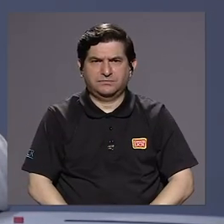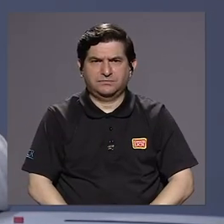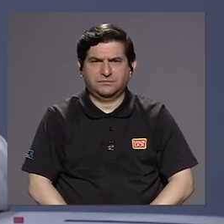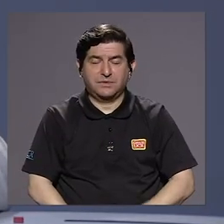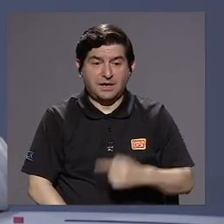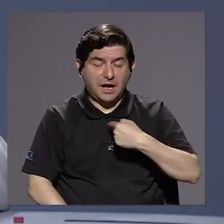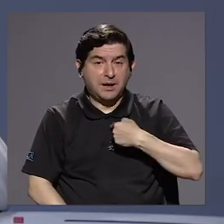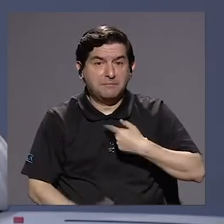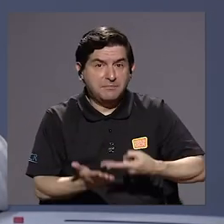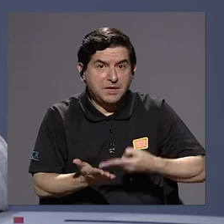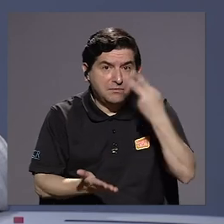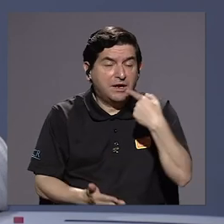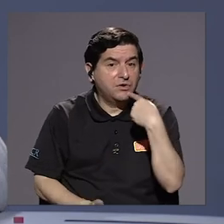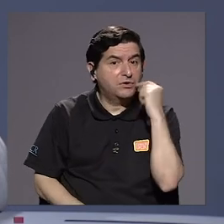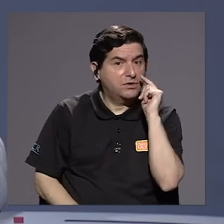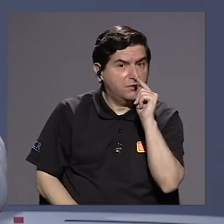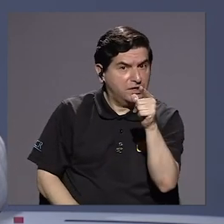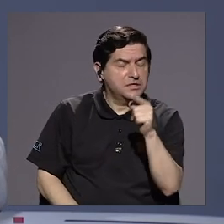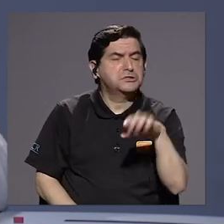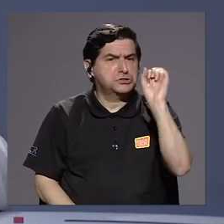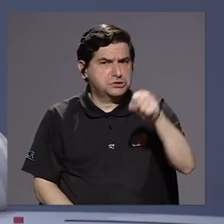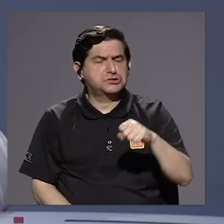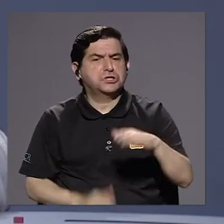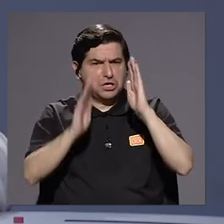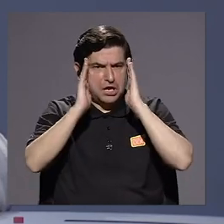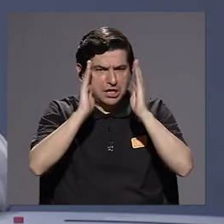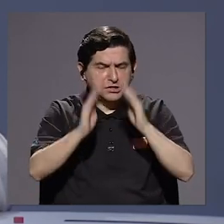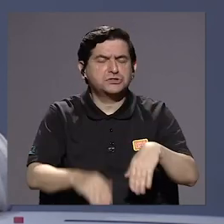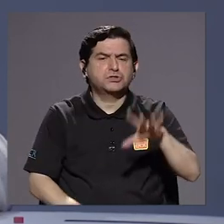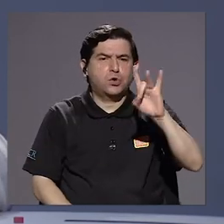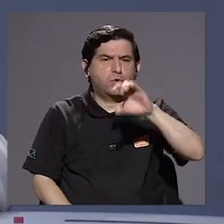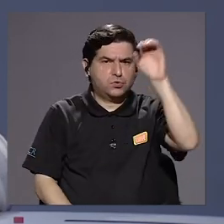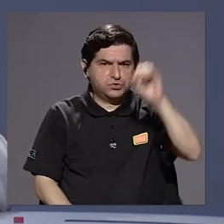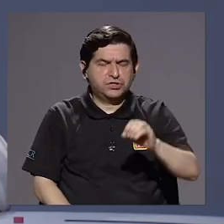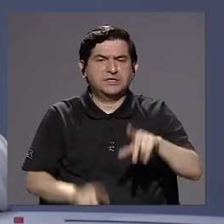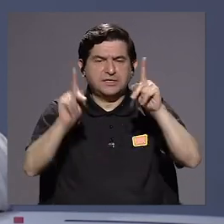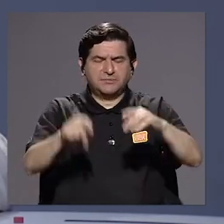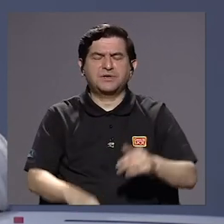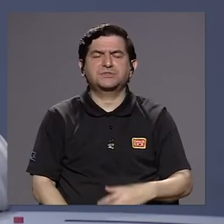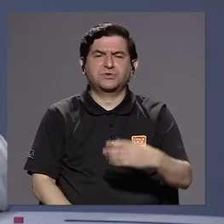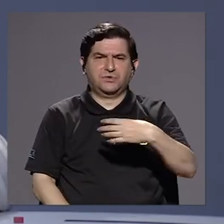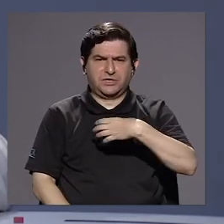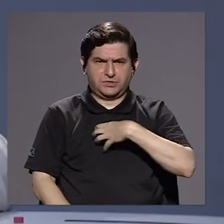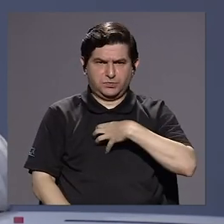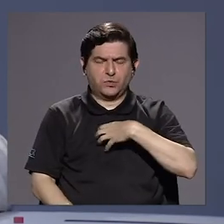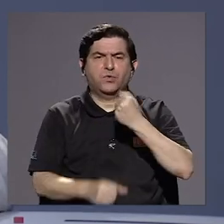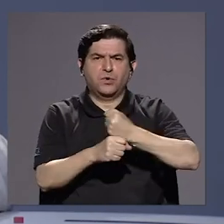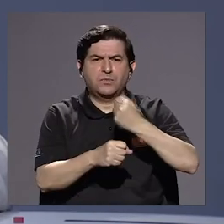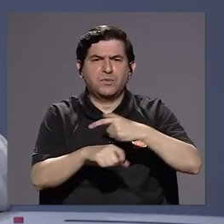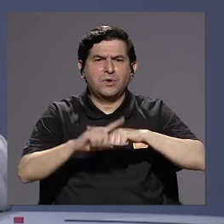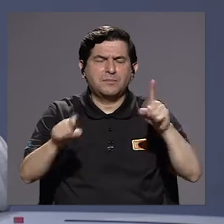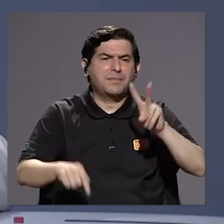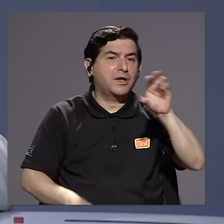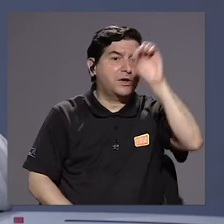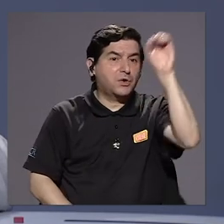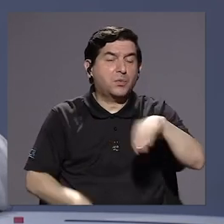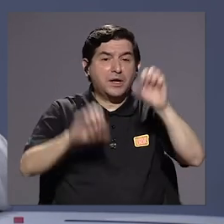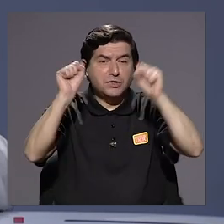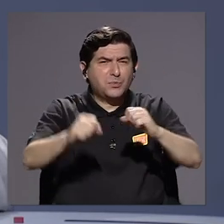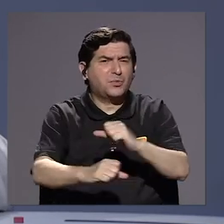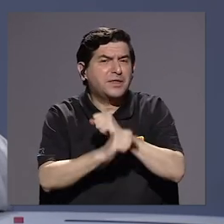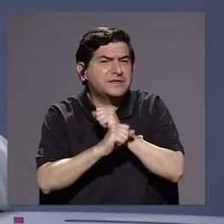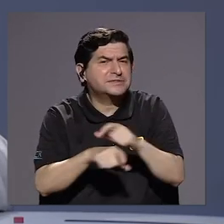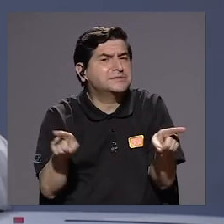parece muy valioso lo que usted está diciendo porque dice que hay una cobertura de un 80% en personas en propiedad, pero ese otro 20% puede tener